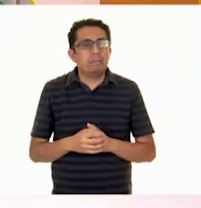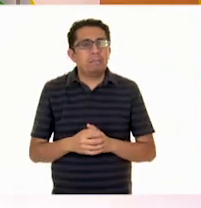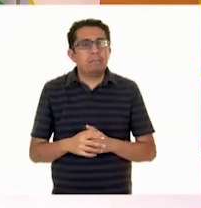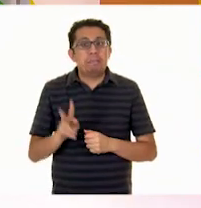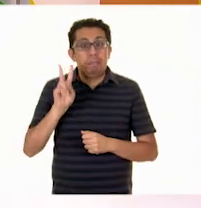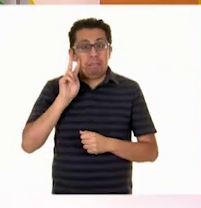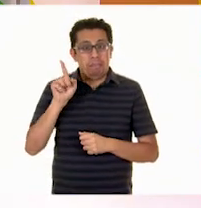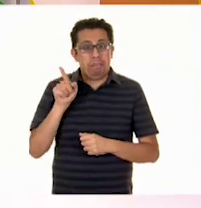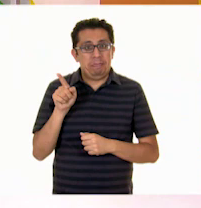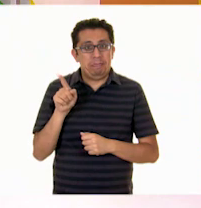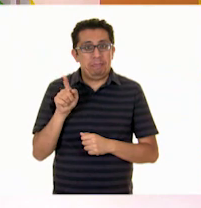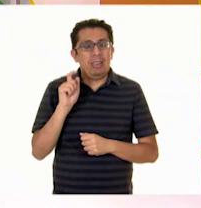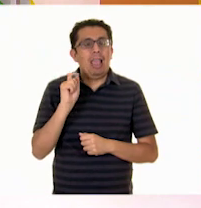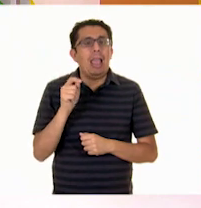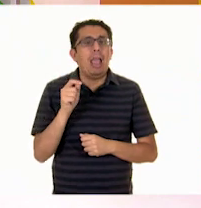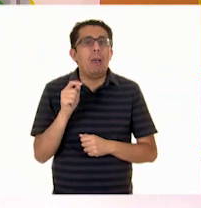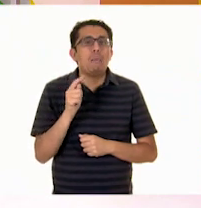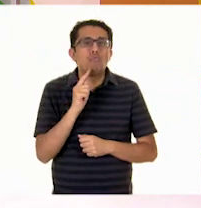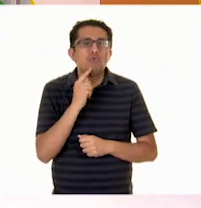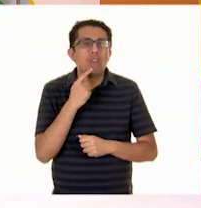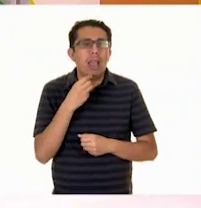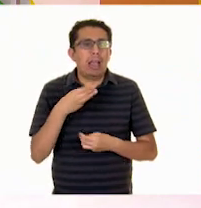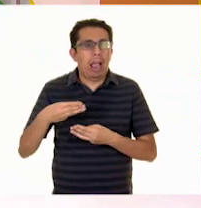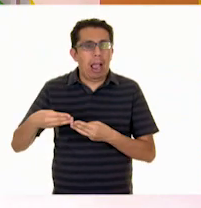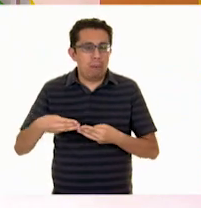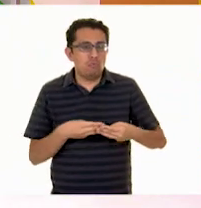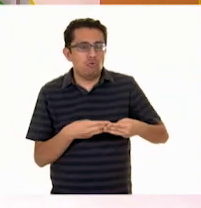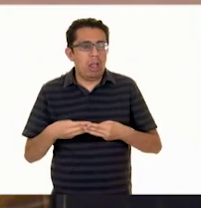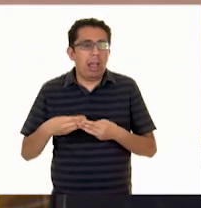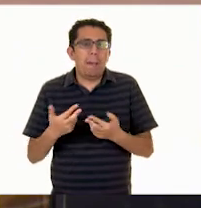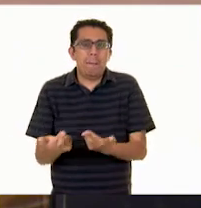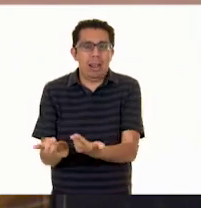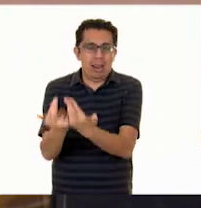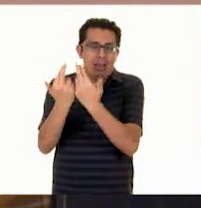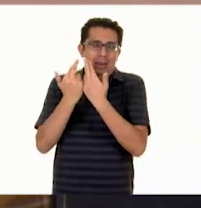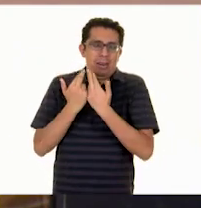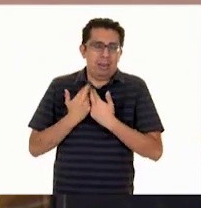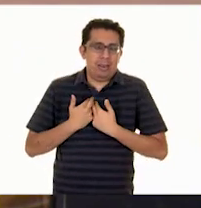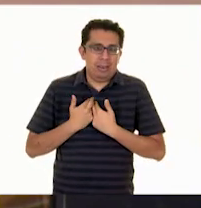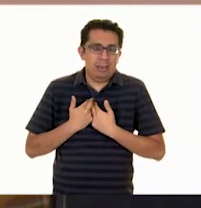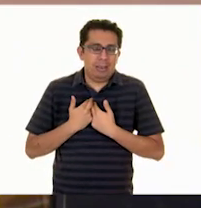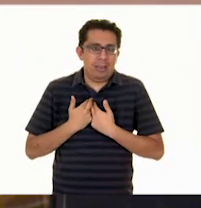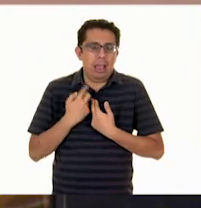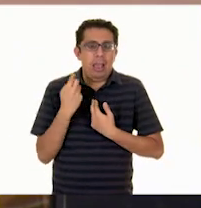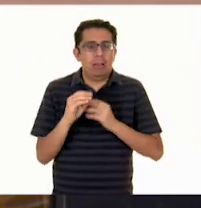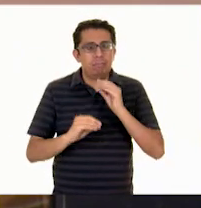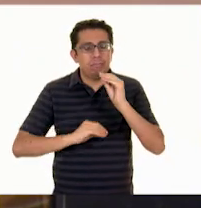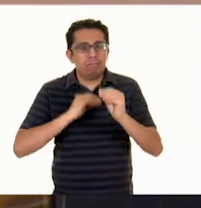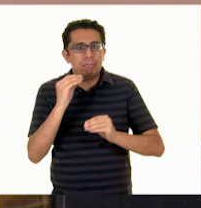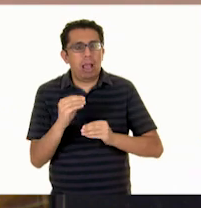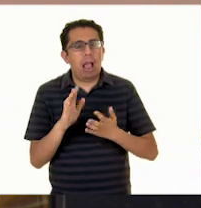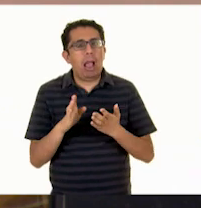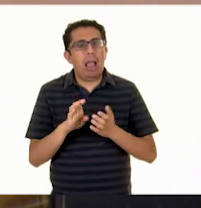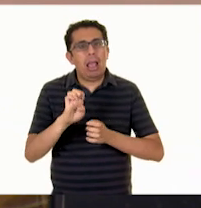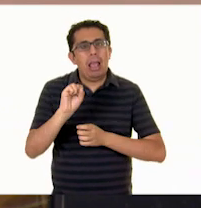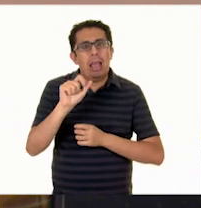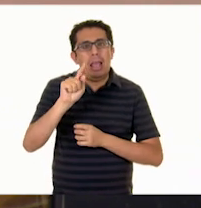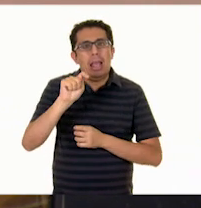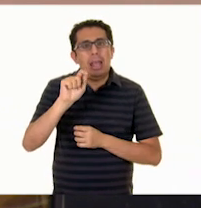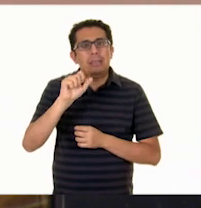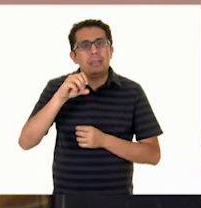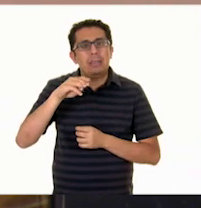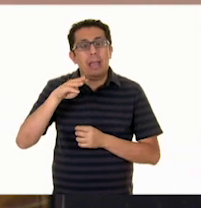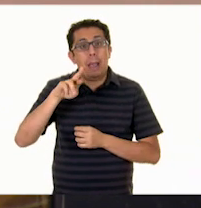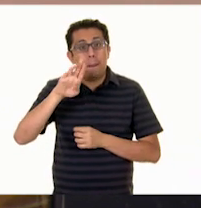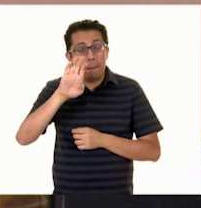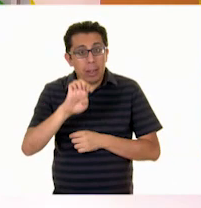Mira, esta es una muñeca que me la regalaron. Y es una muñeca hecha con estambre, pero